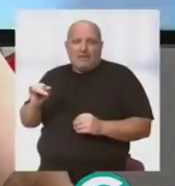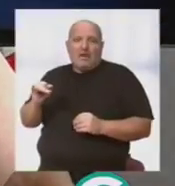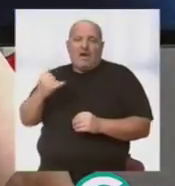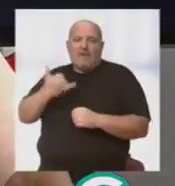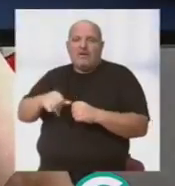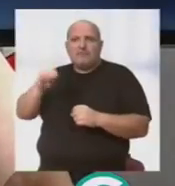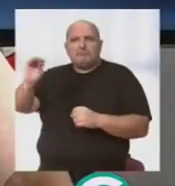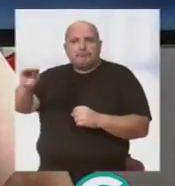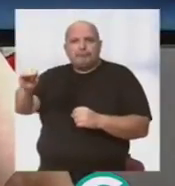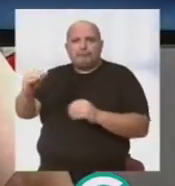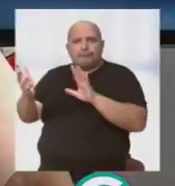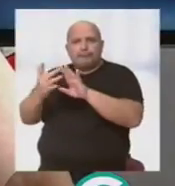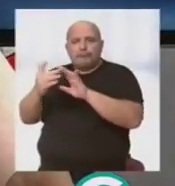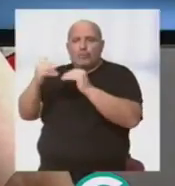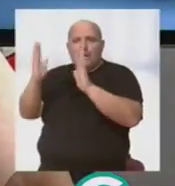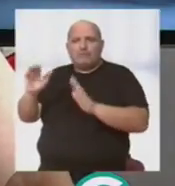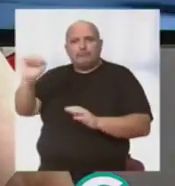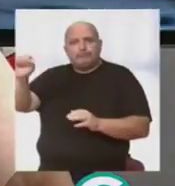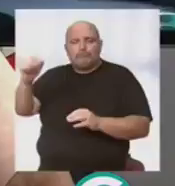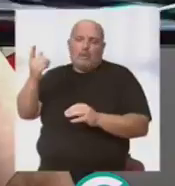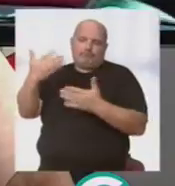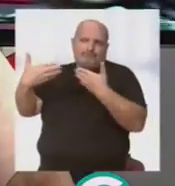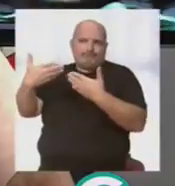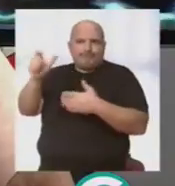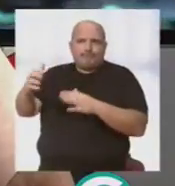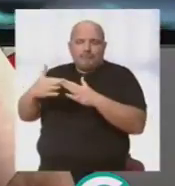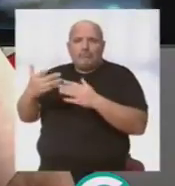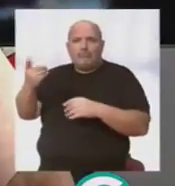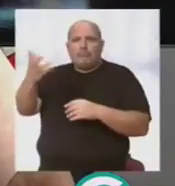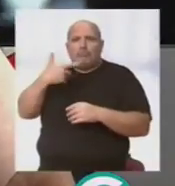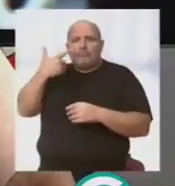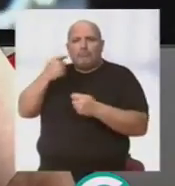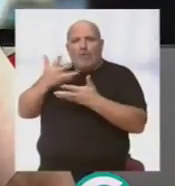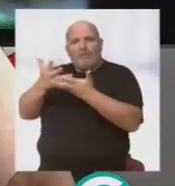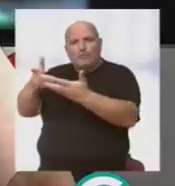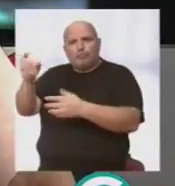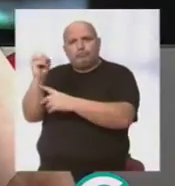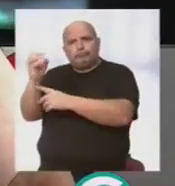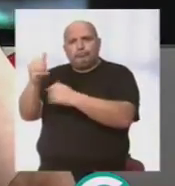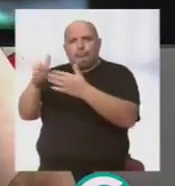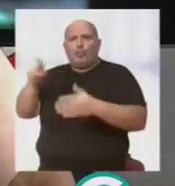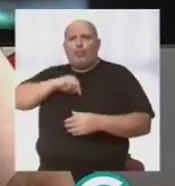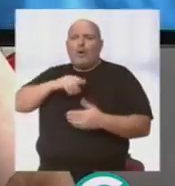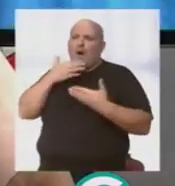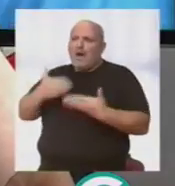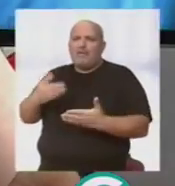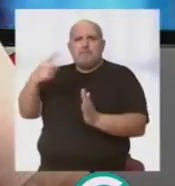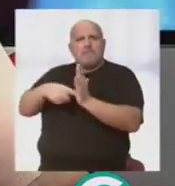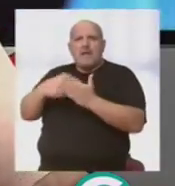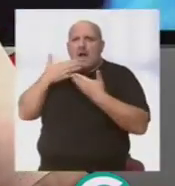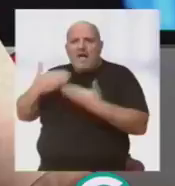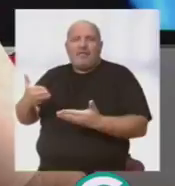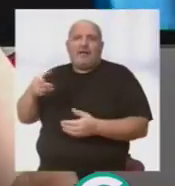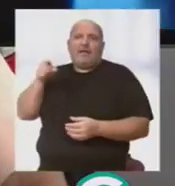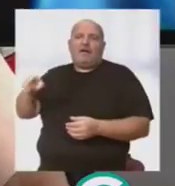bueno, yo lo llamé a su casa y me dijo que le ilusionaba, que gracias, que mil gracias y bueno,